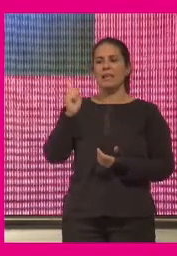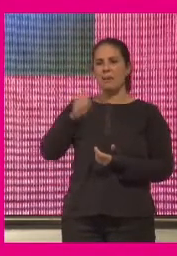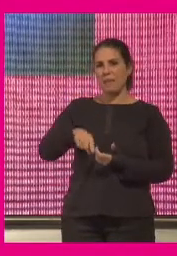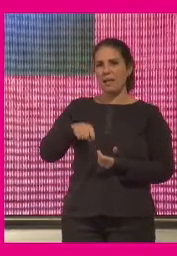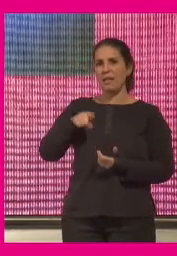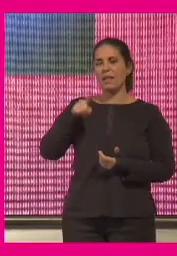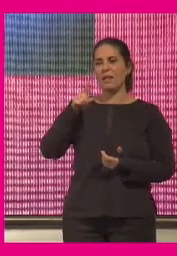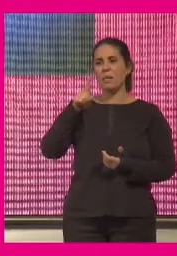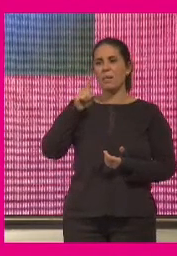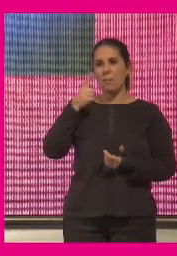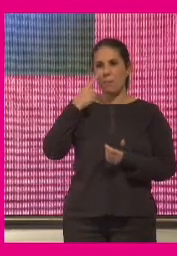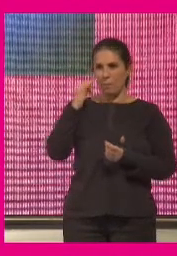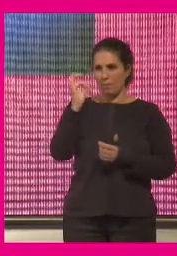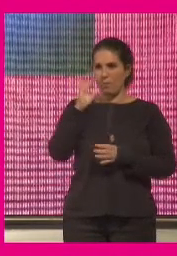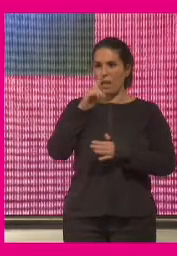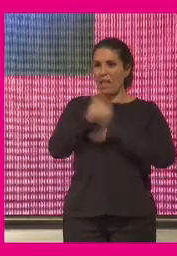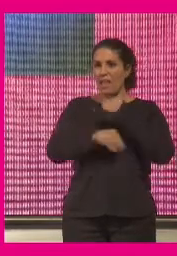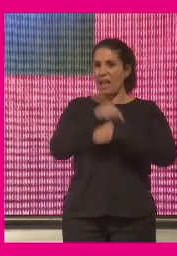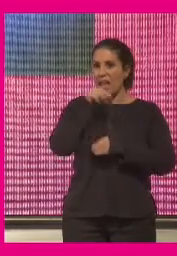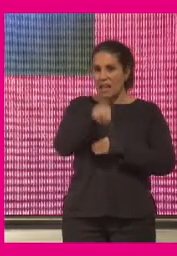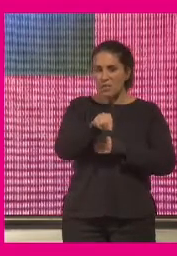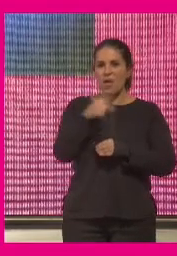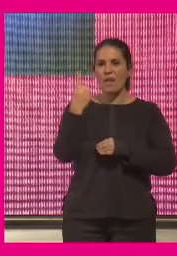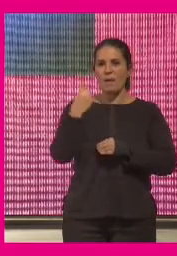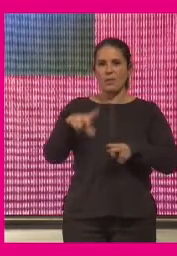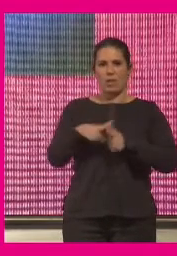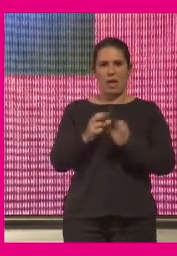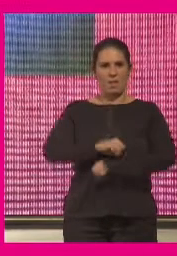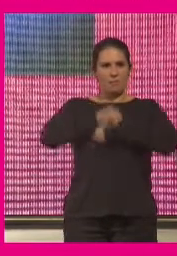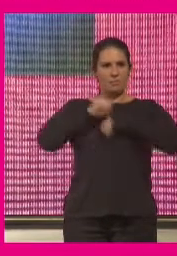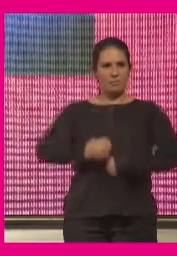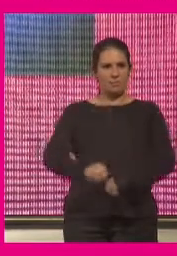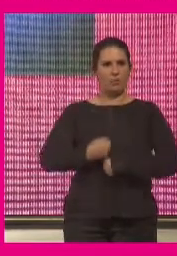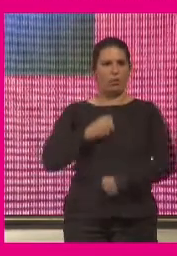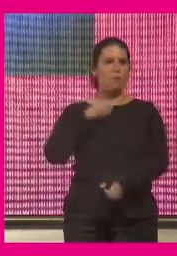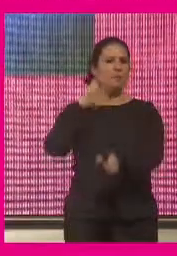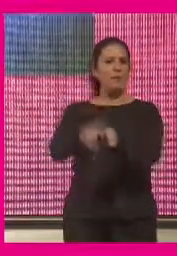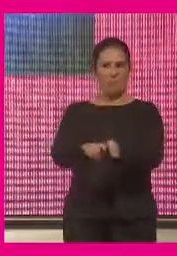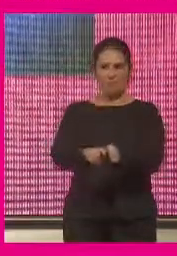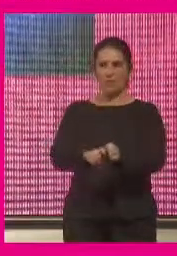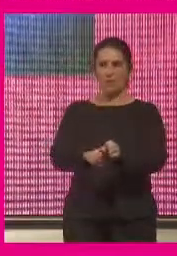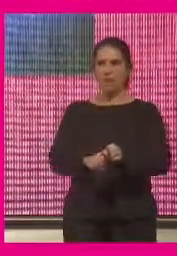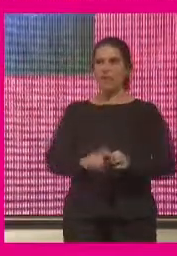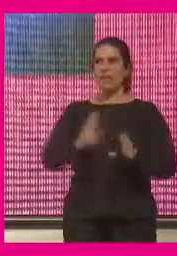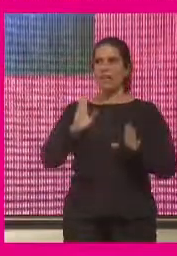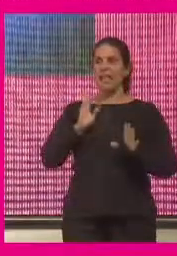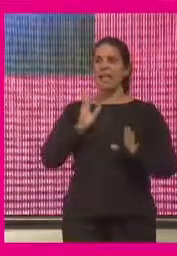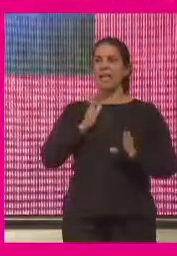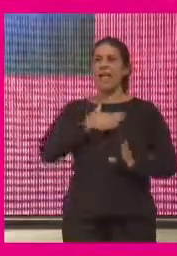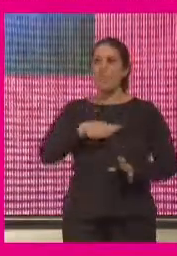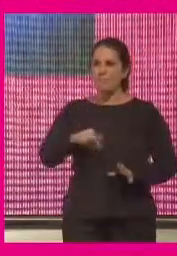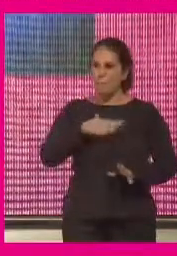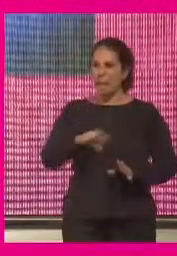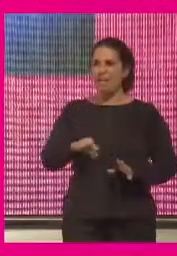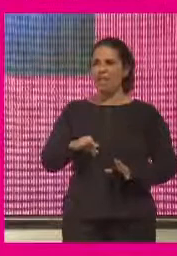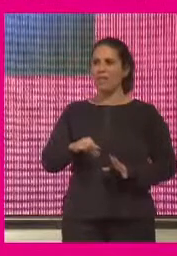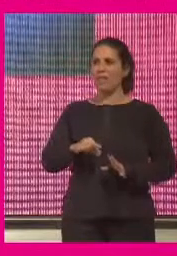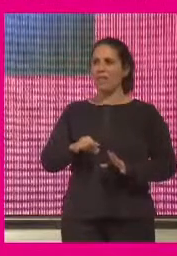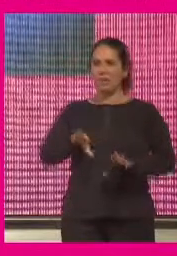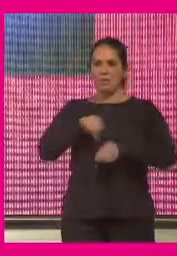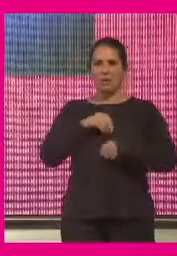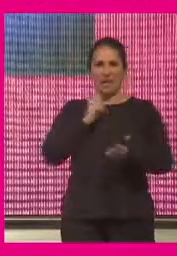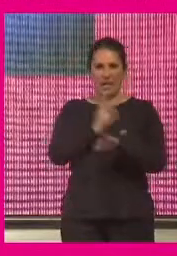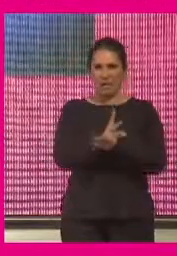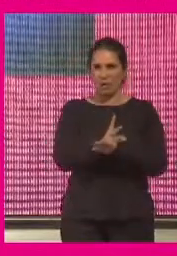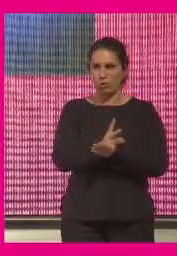ojo que para hacer todo eso necesitamos una sociedad civil fuerte robusta que participe y que se haga cargo también del enorme reto que esto